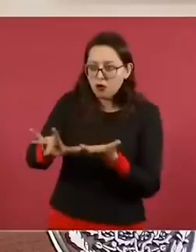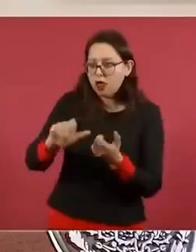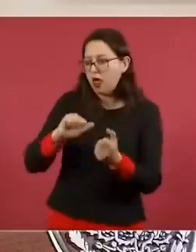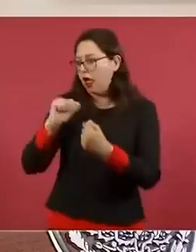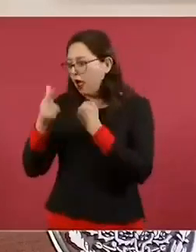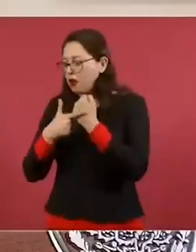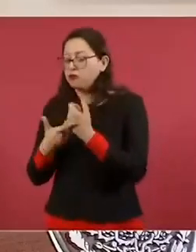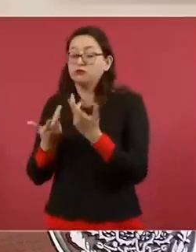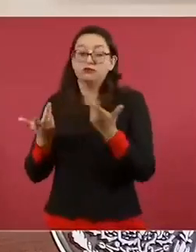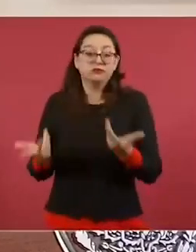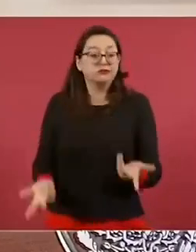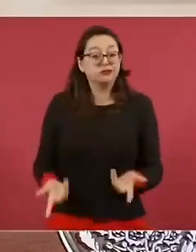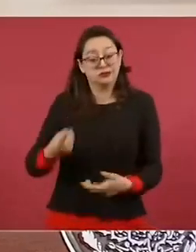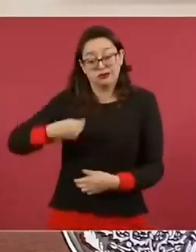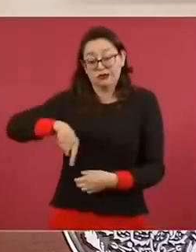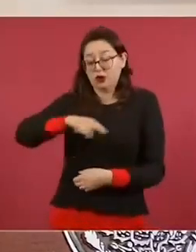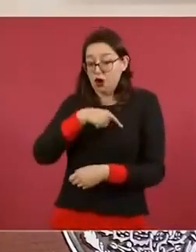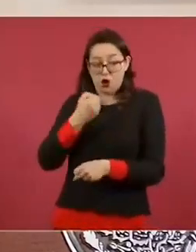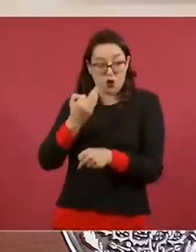tienen la investigación.